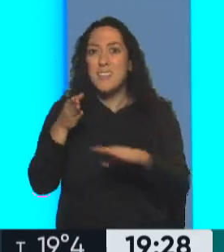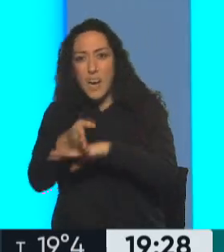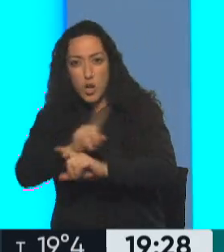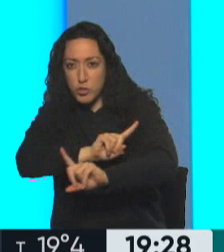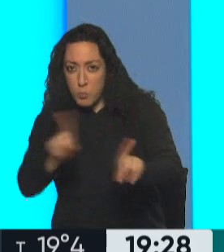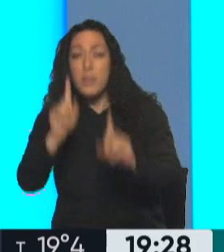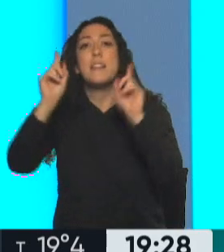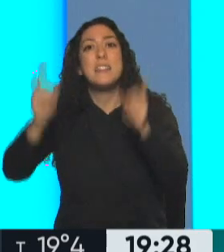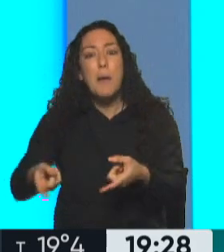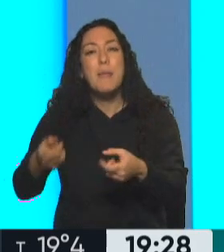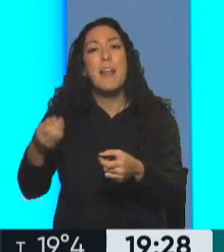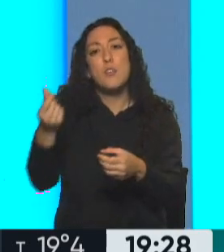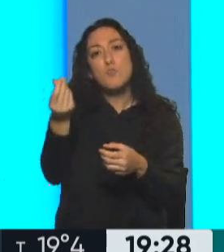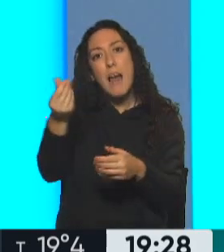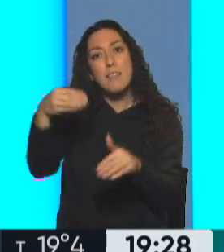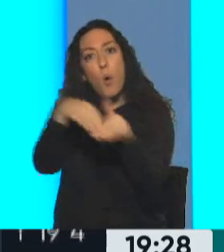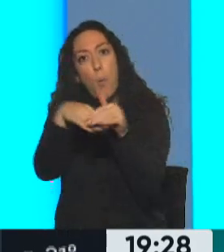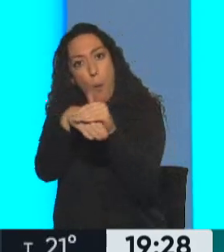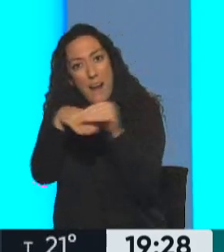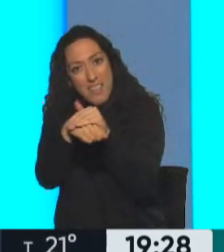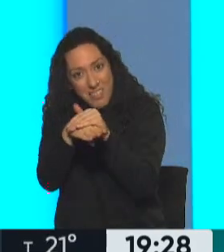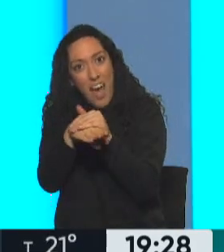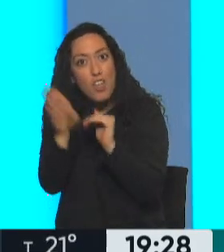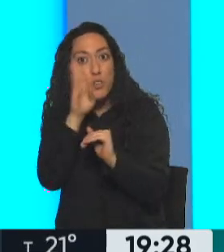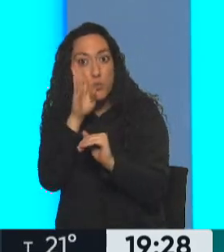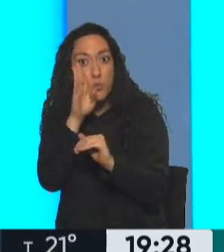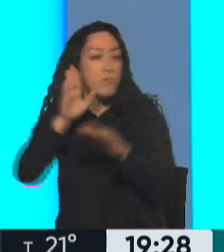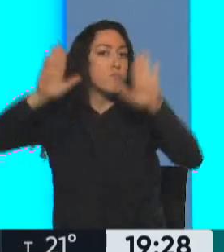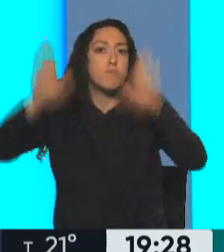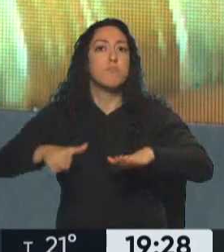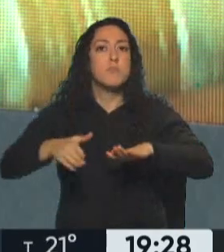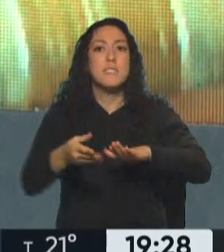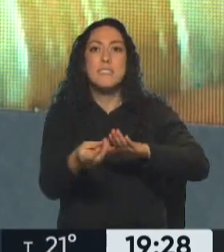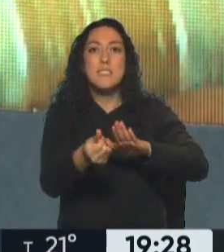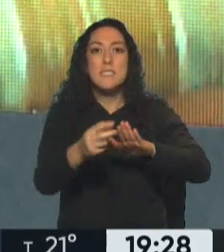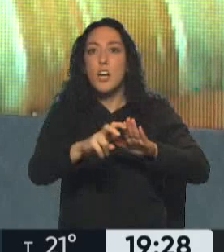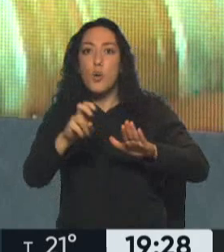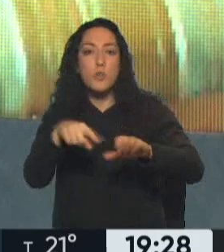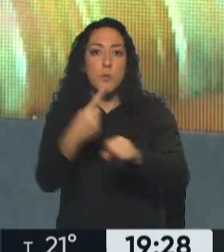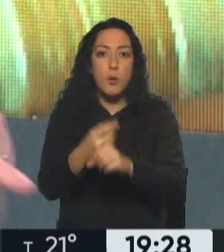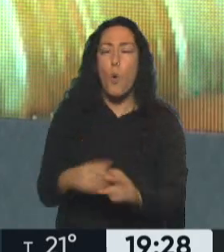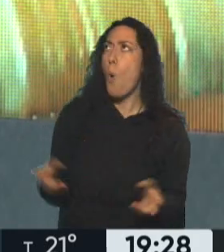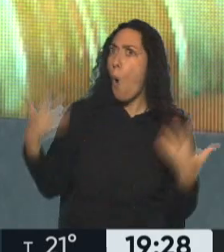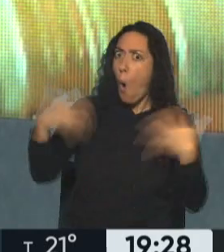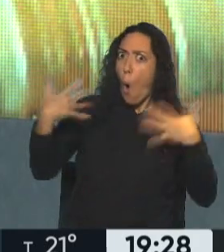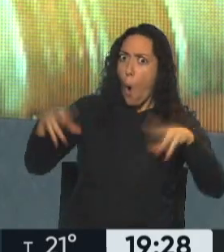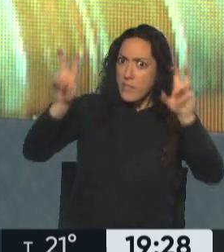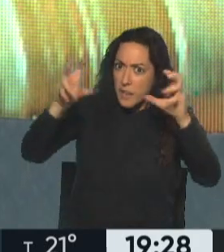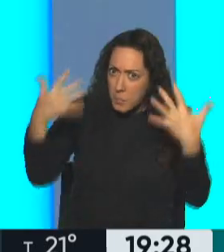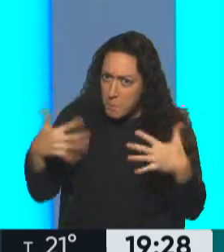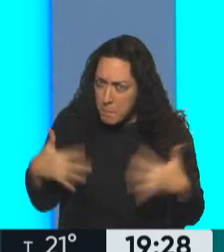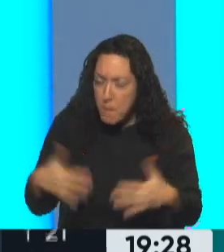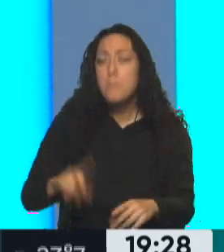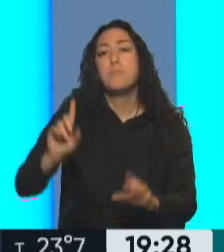a quedar congelados los activos que tenga también en este país. Un temazo, un temazo. Hablando de temazo, mañana.